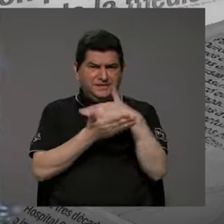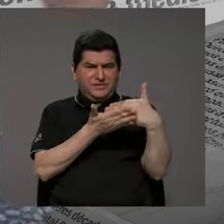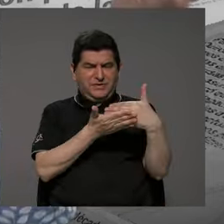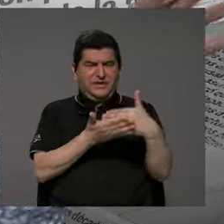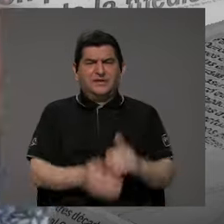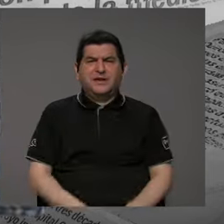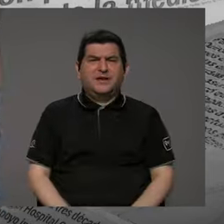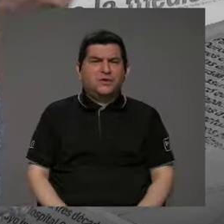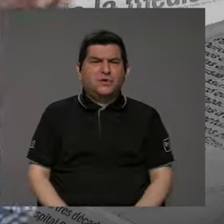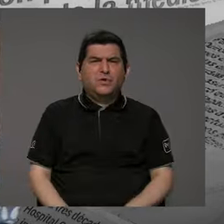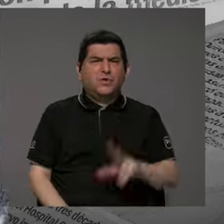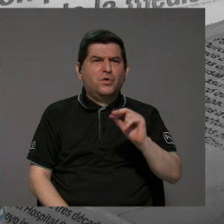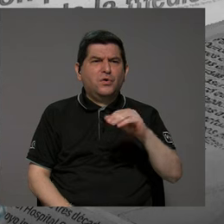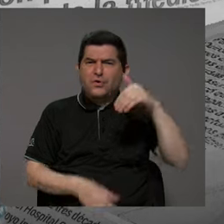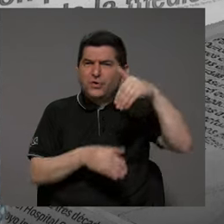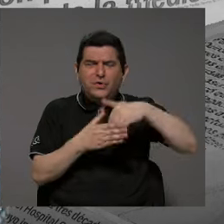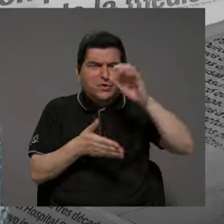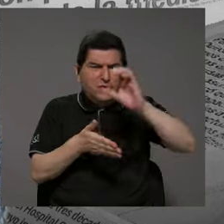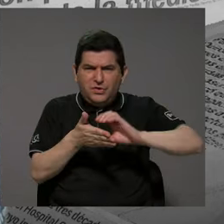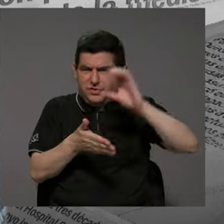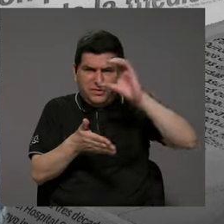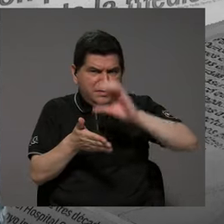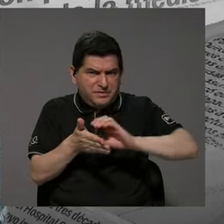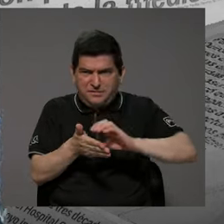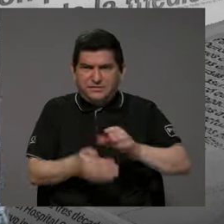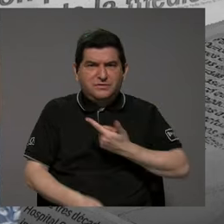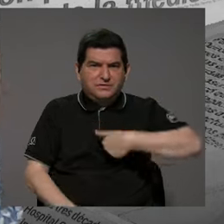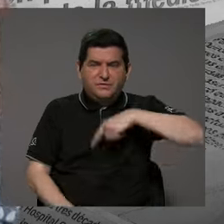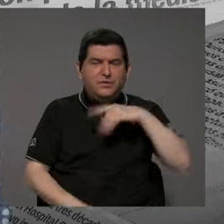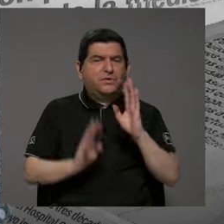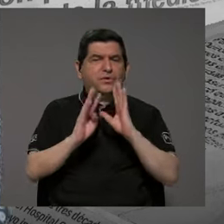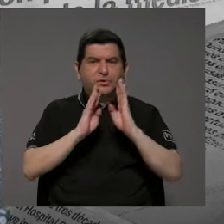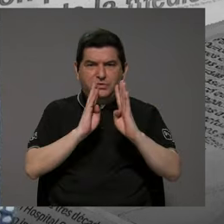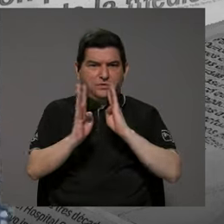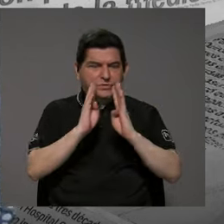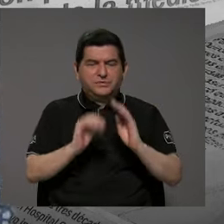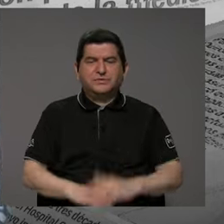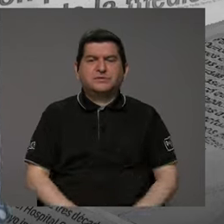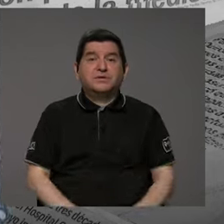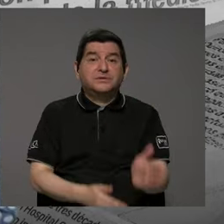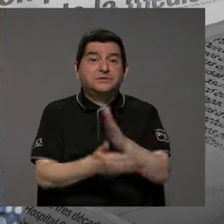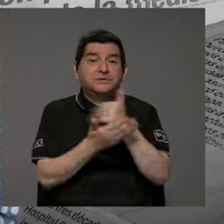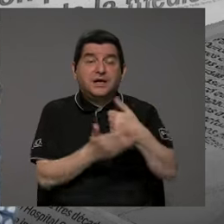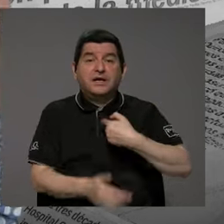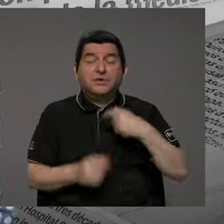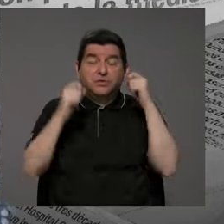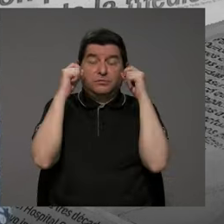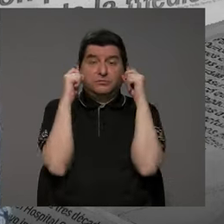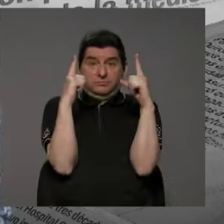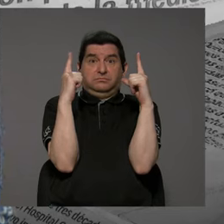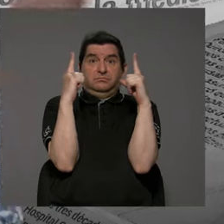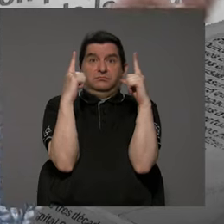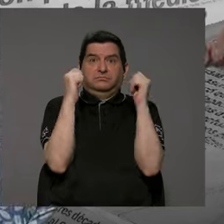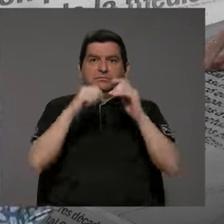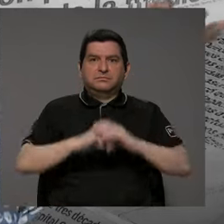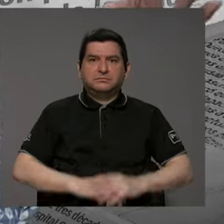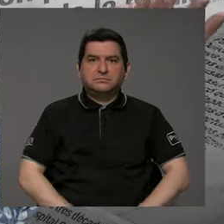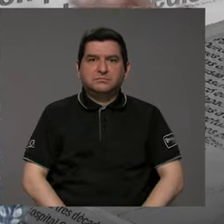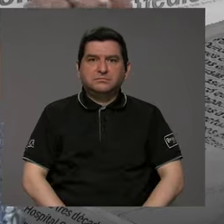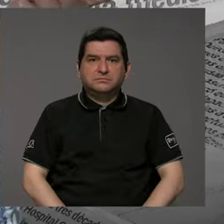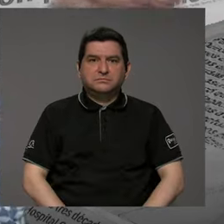no tiene que ver con estos capítulos que hemos estado comentando, hay algo que me sorprendió porque, bueno,